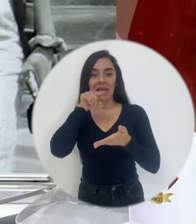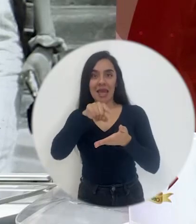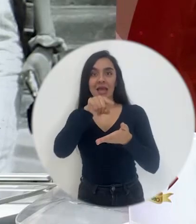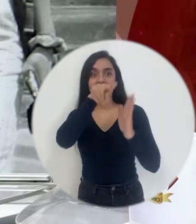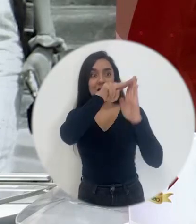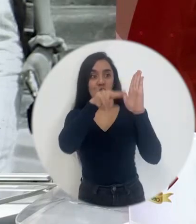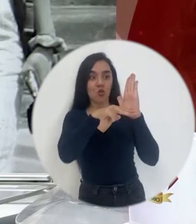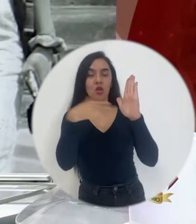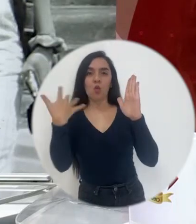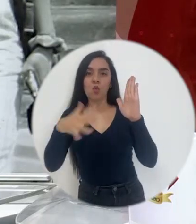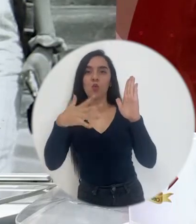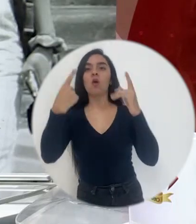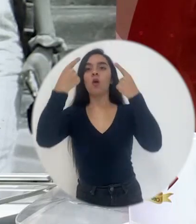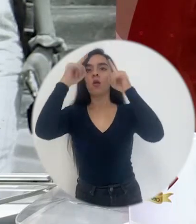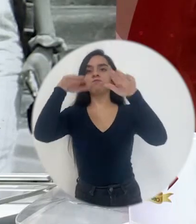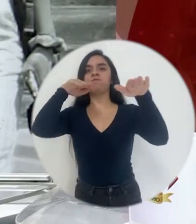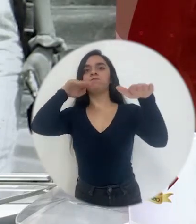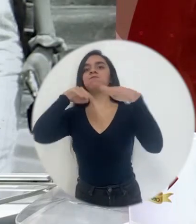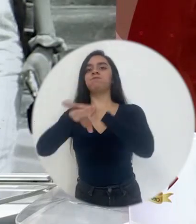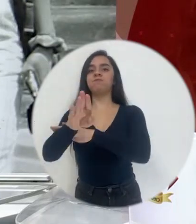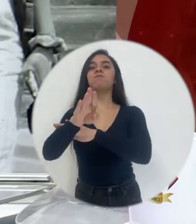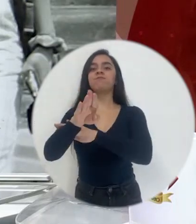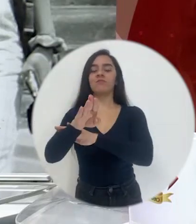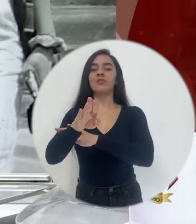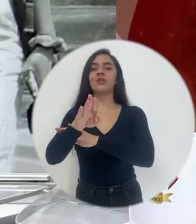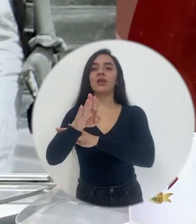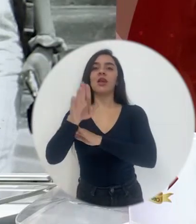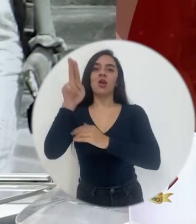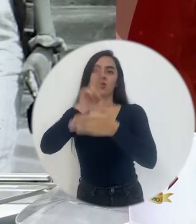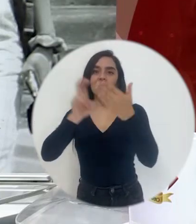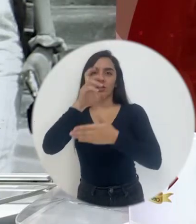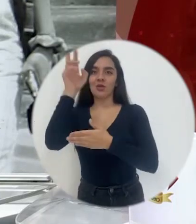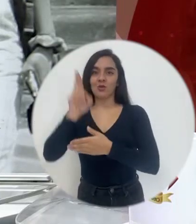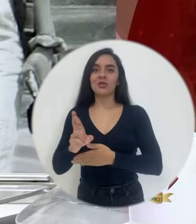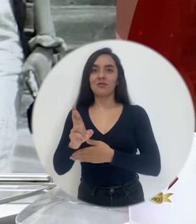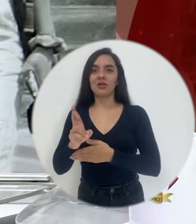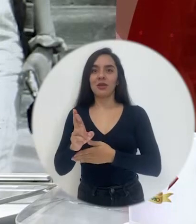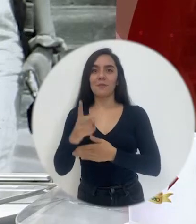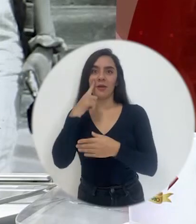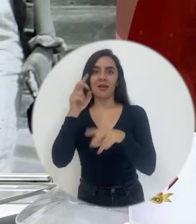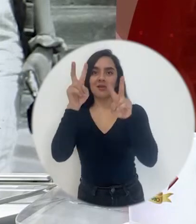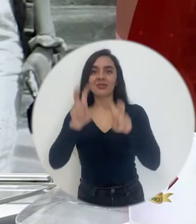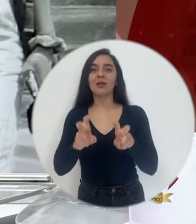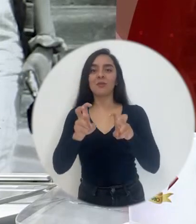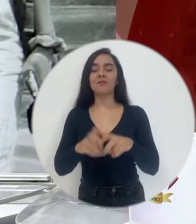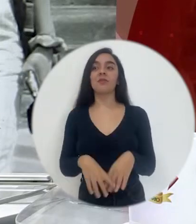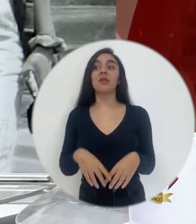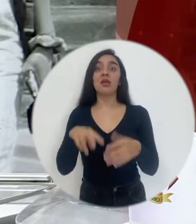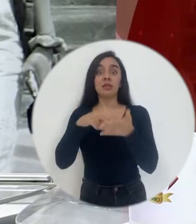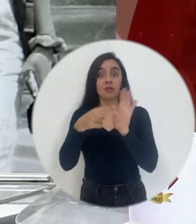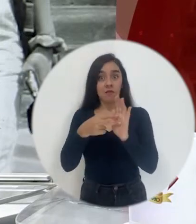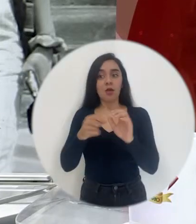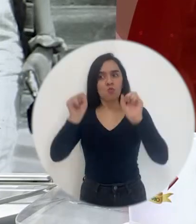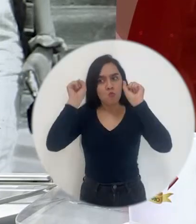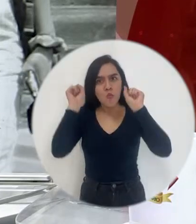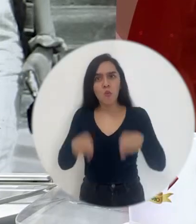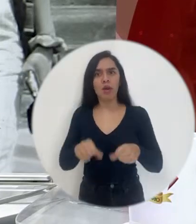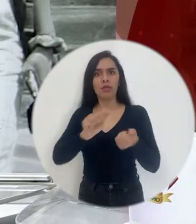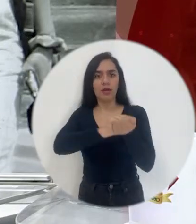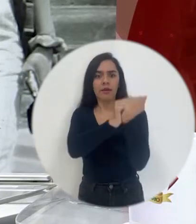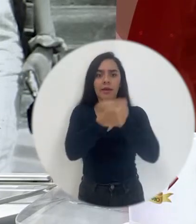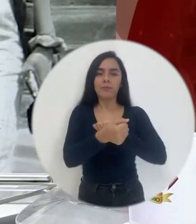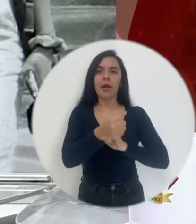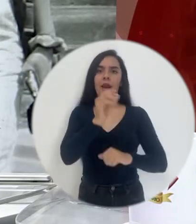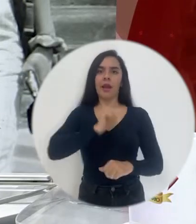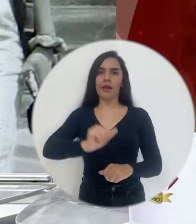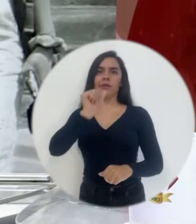permitió hacer un excelente examen de admisión a la Universidad de Costa Rica. Entonces, en definitiva, sí se puede cambiar esa actitud negativa hacia